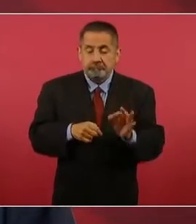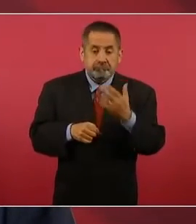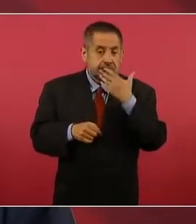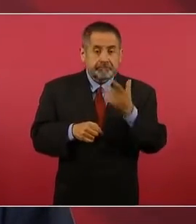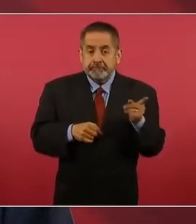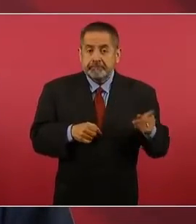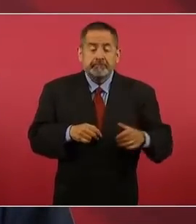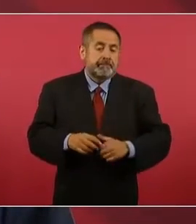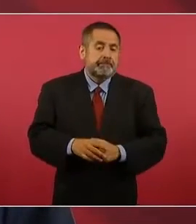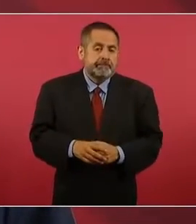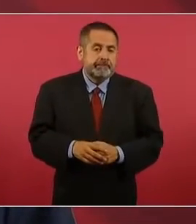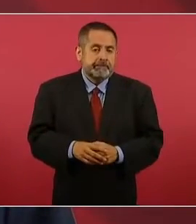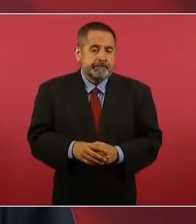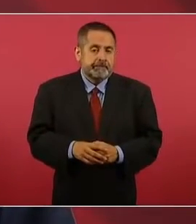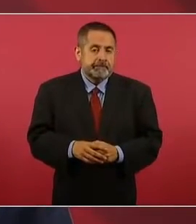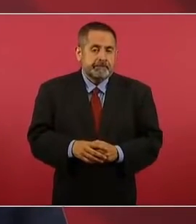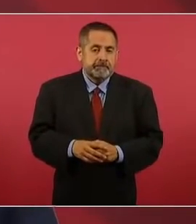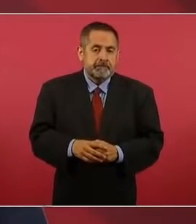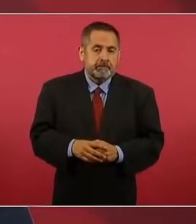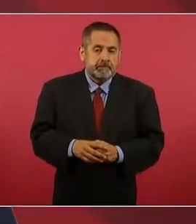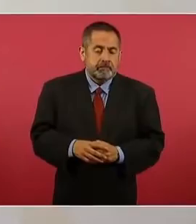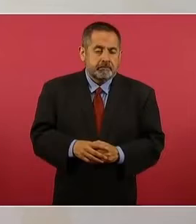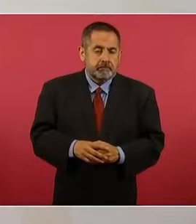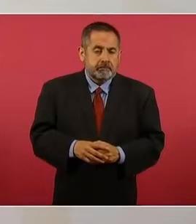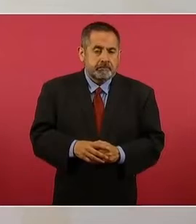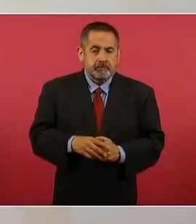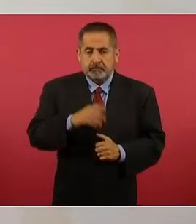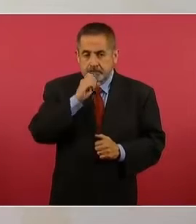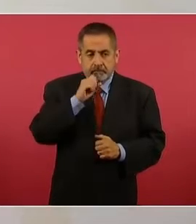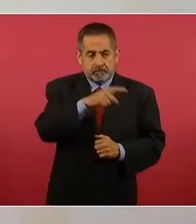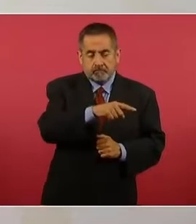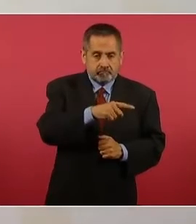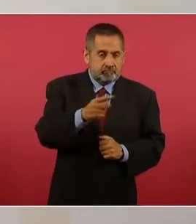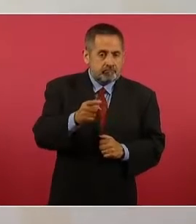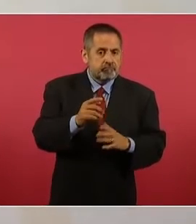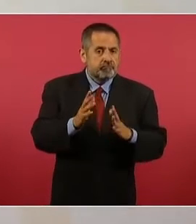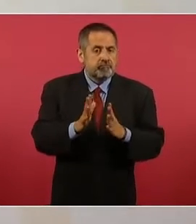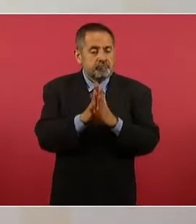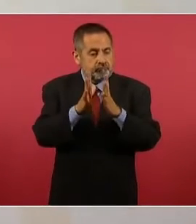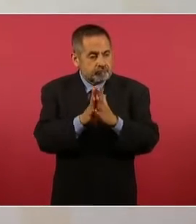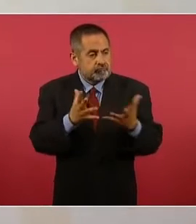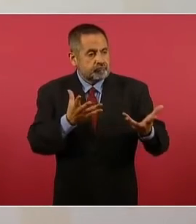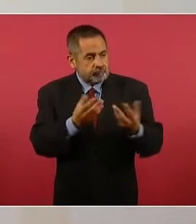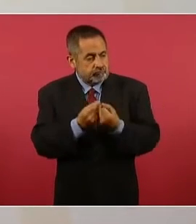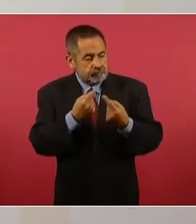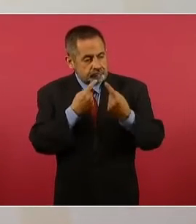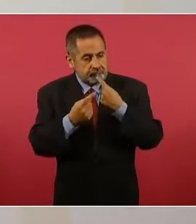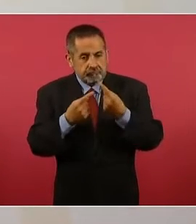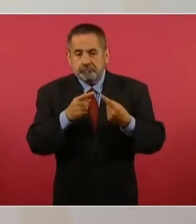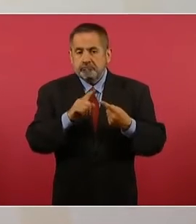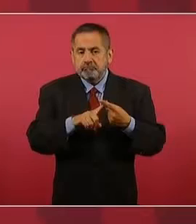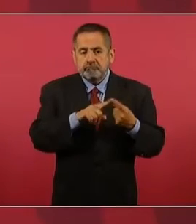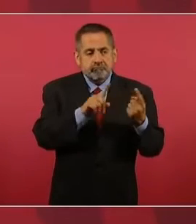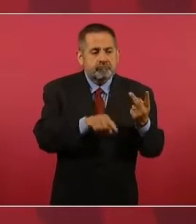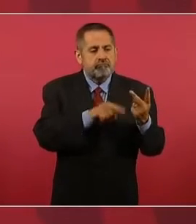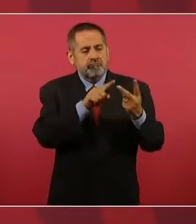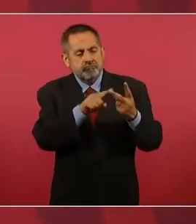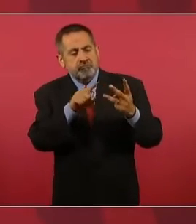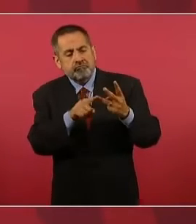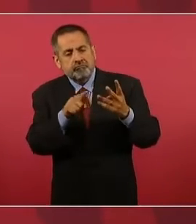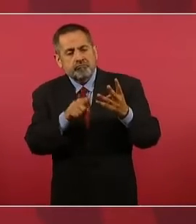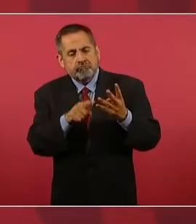y están participando también en otras